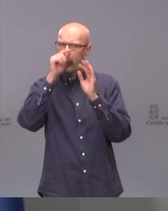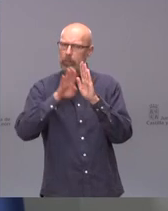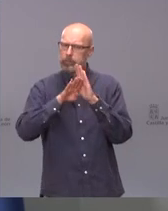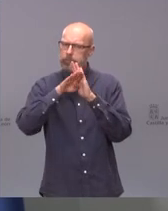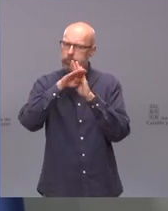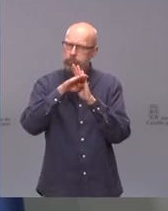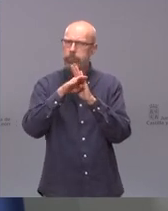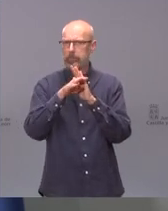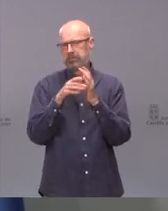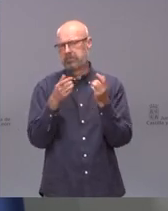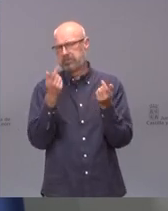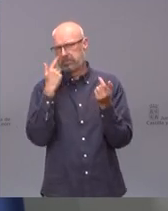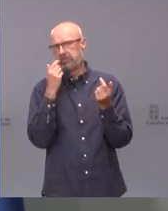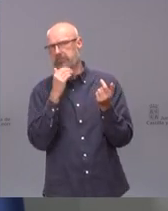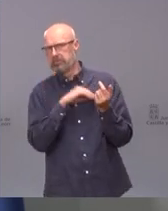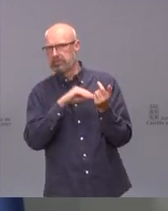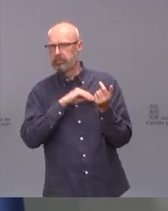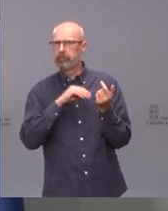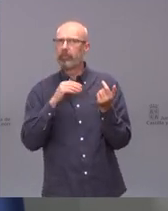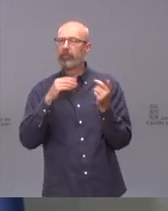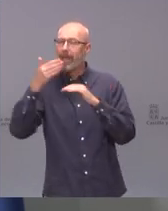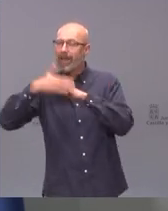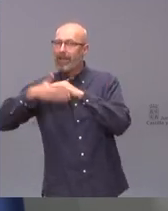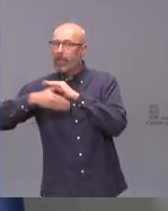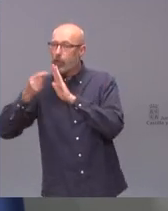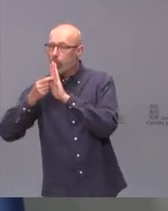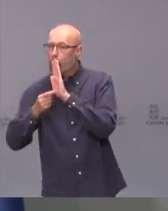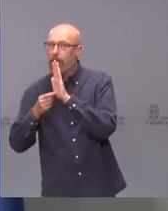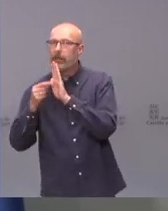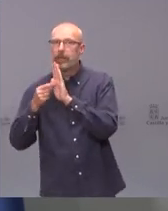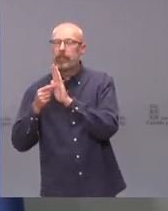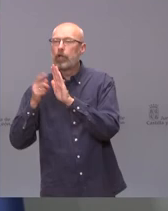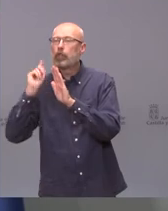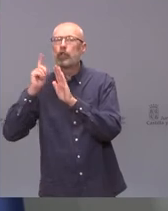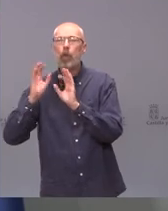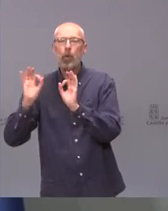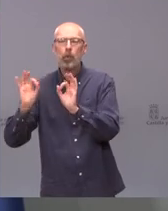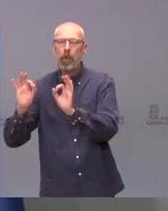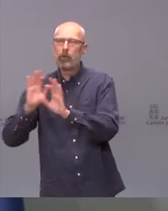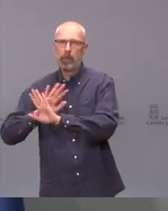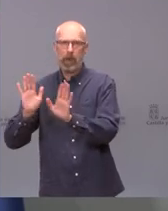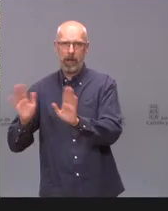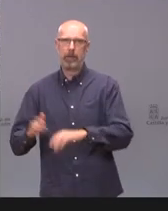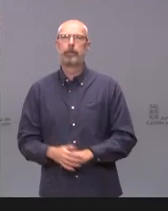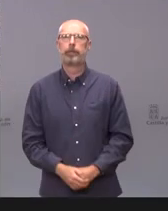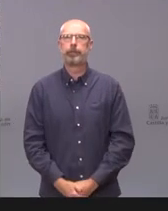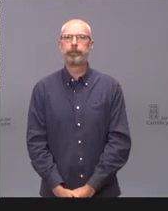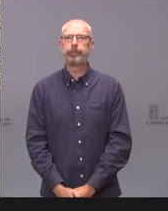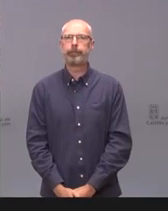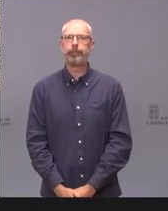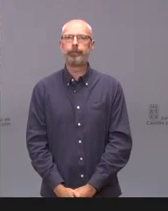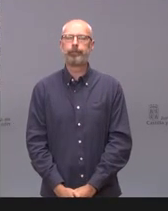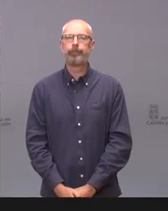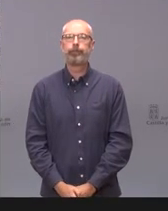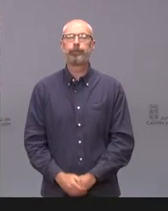las restricciones, nunca mejor dicho, lo más posible. Pues vamos a cerrar el turno de